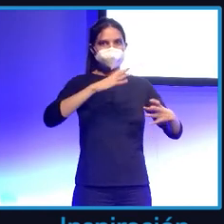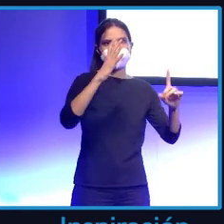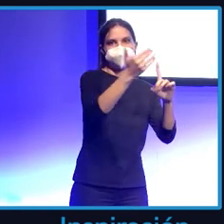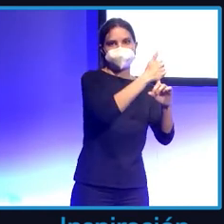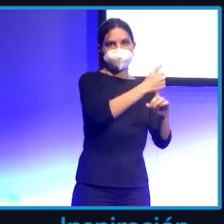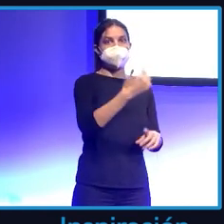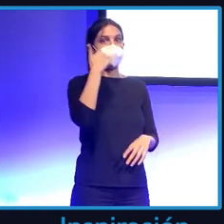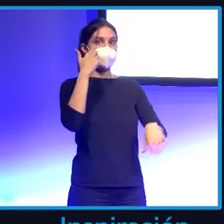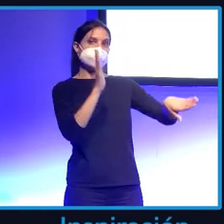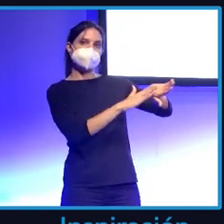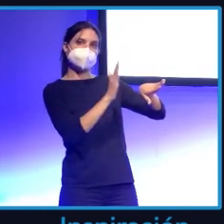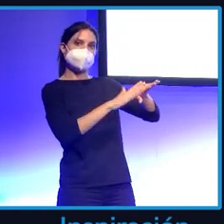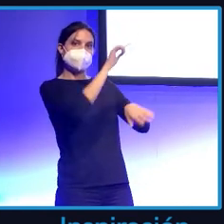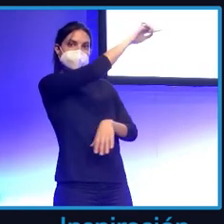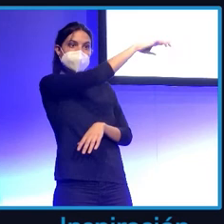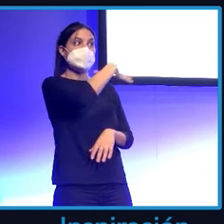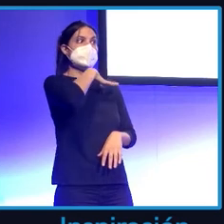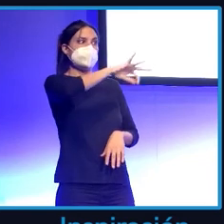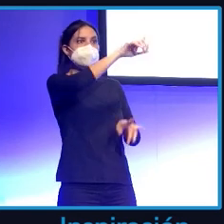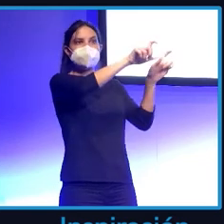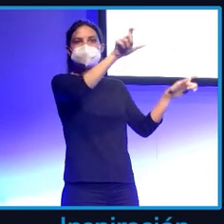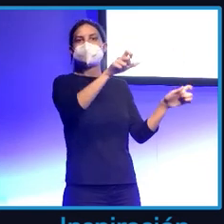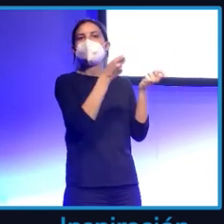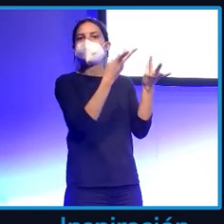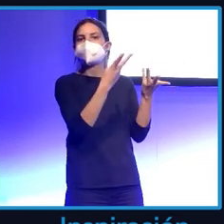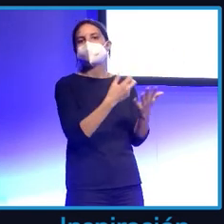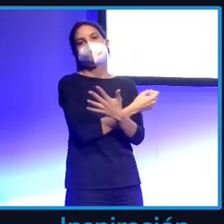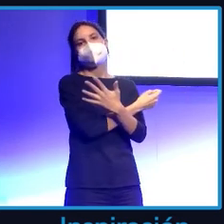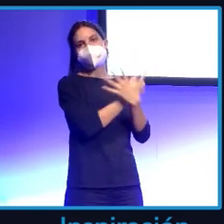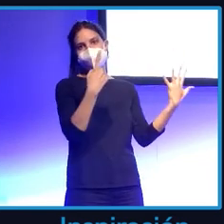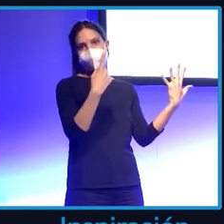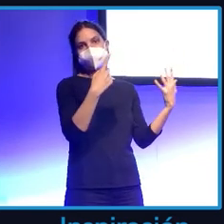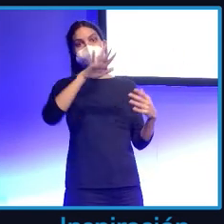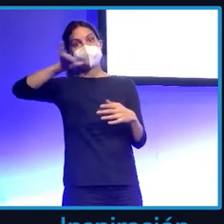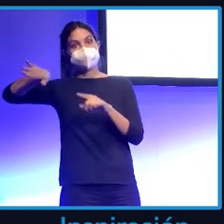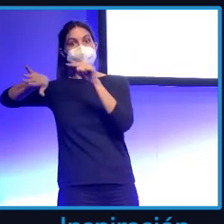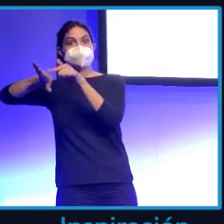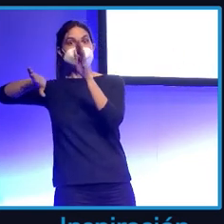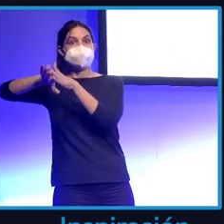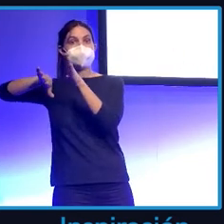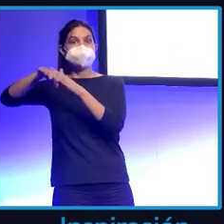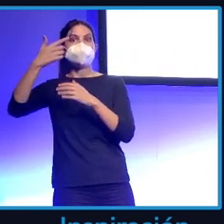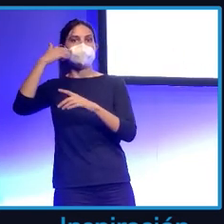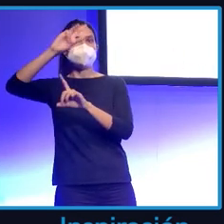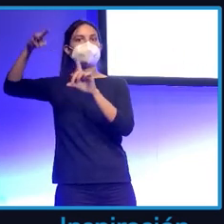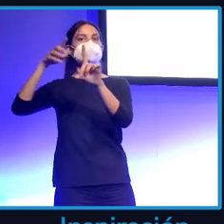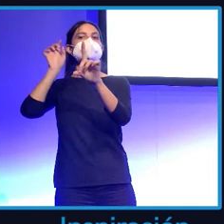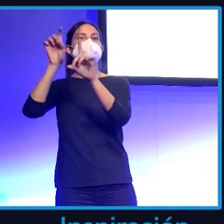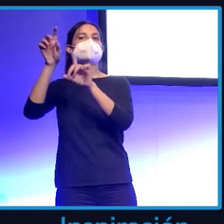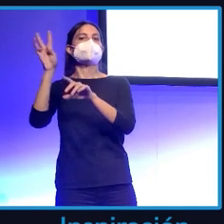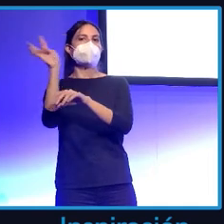a vuestra izquierda tenéis posibles personas, 16. Bien, a la derecha veis como hay varios enlaces de Wikipedia,